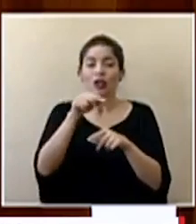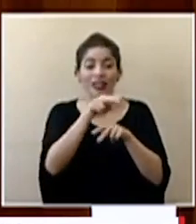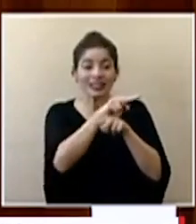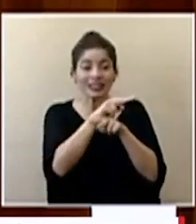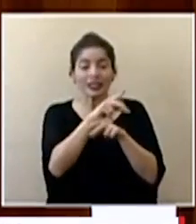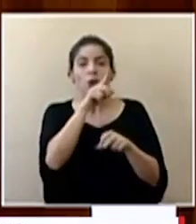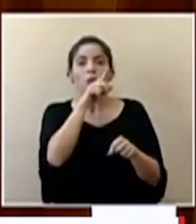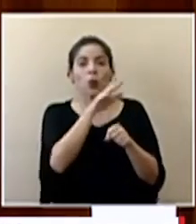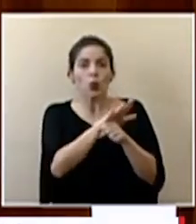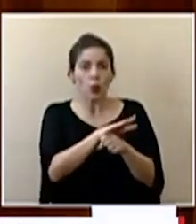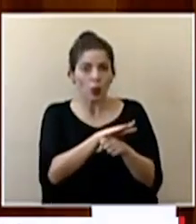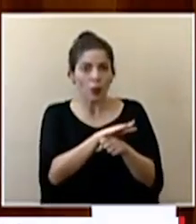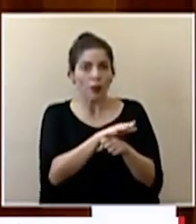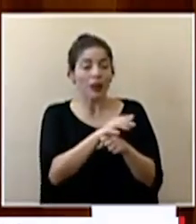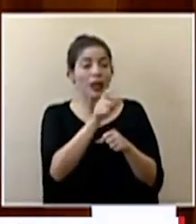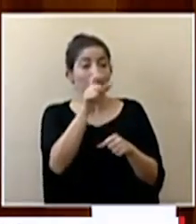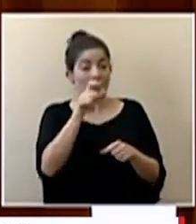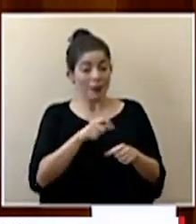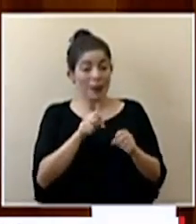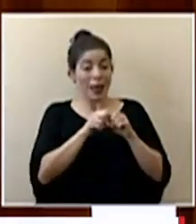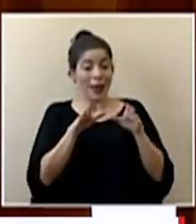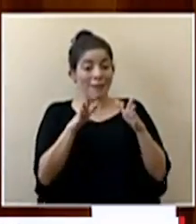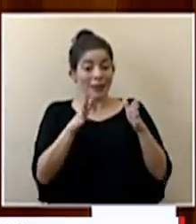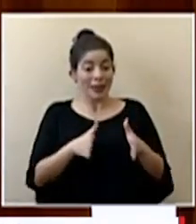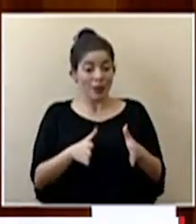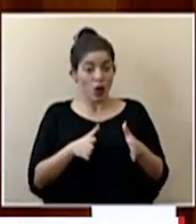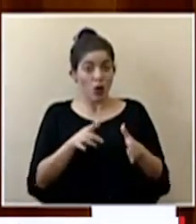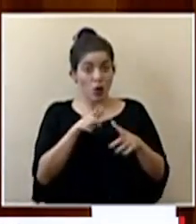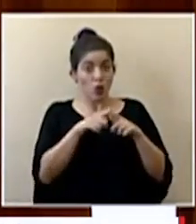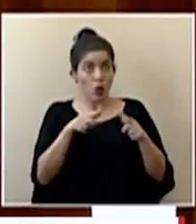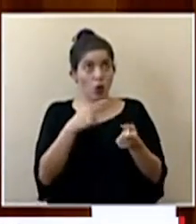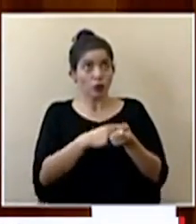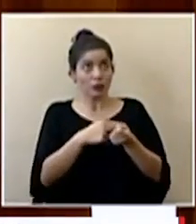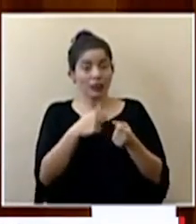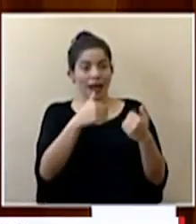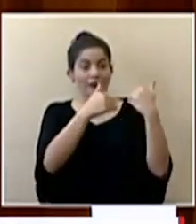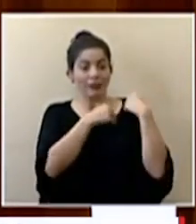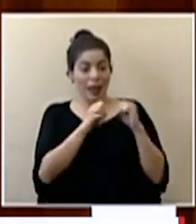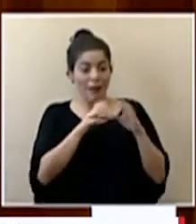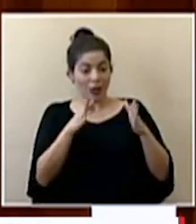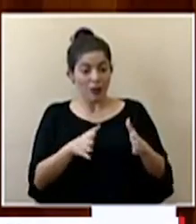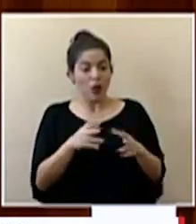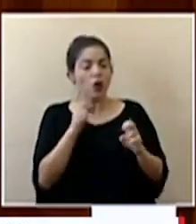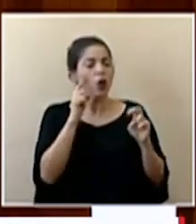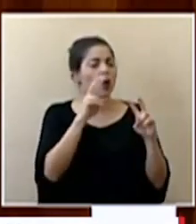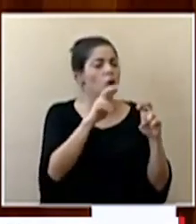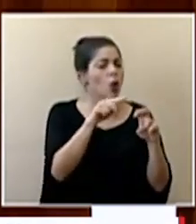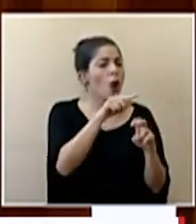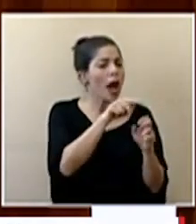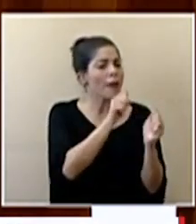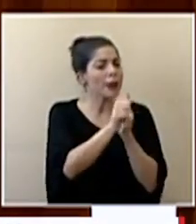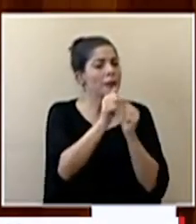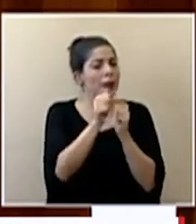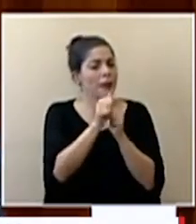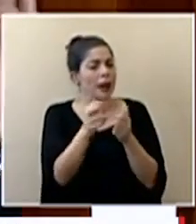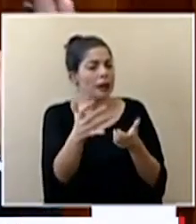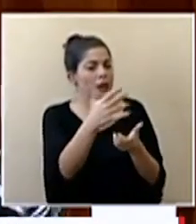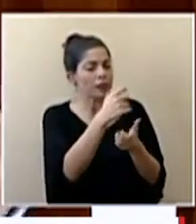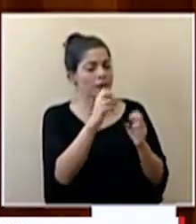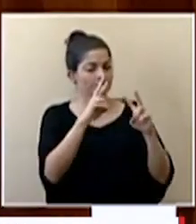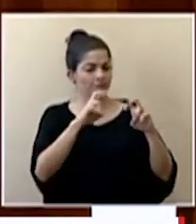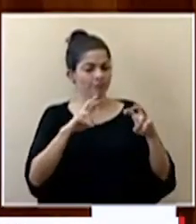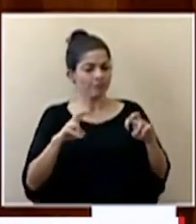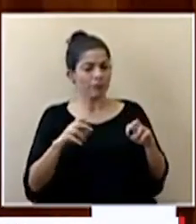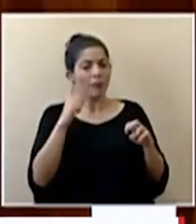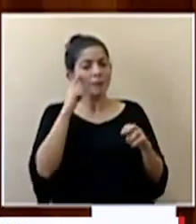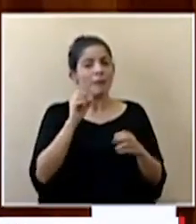cumple con criterios en donde el epidemiólogo de cada centro da el seguimiento de que los casos justamente califiquen y es para ver cómo está el